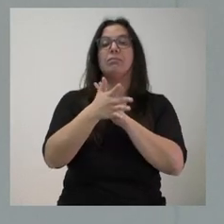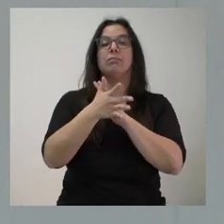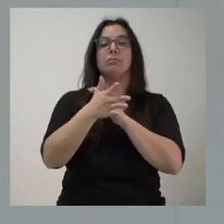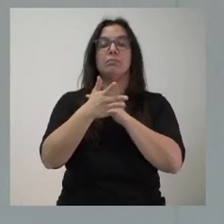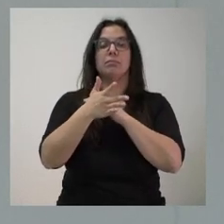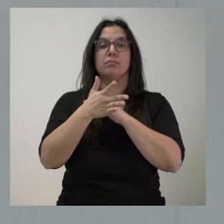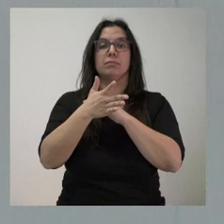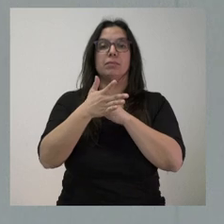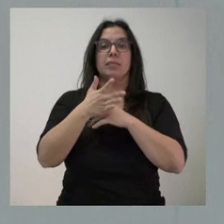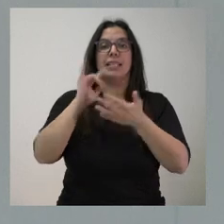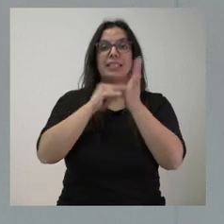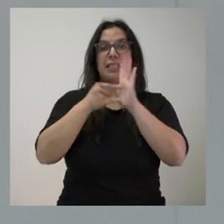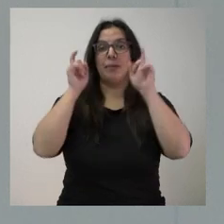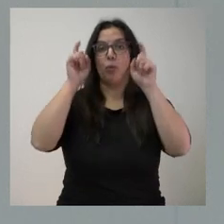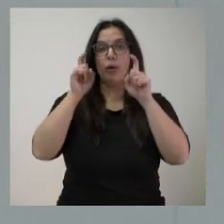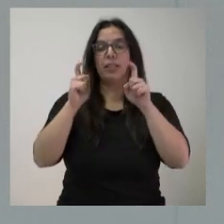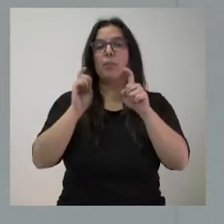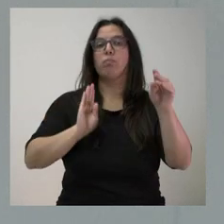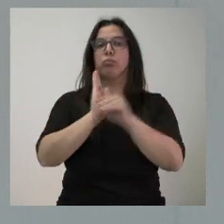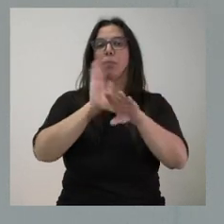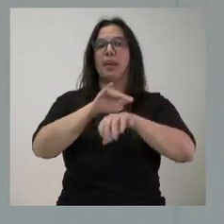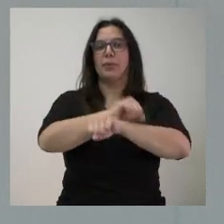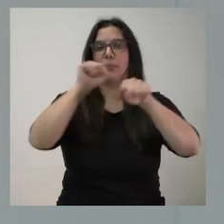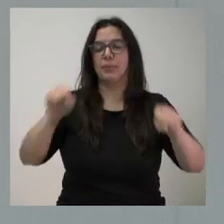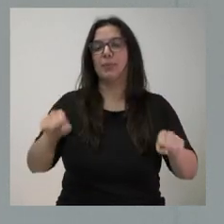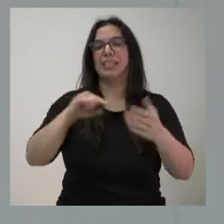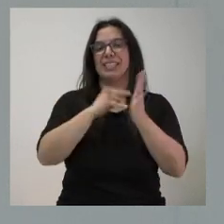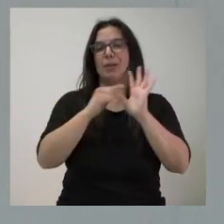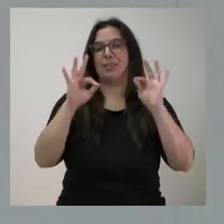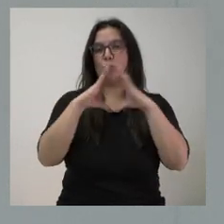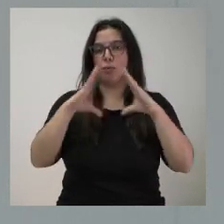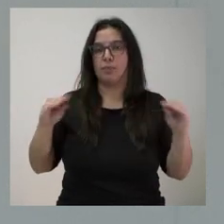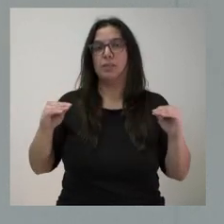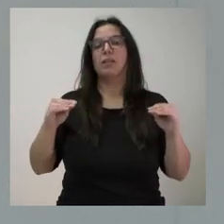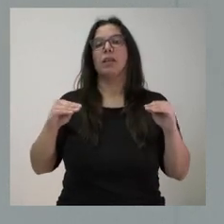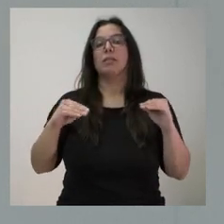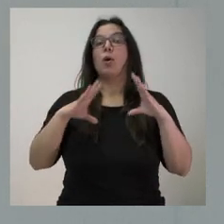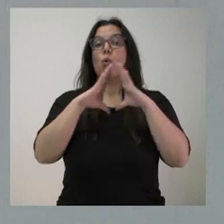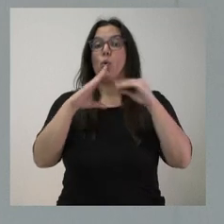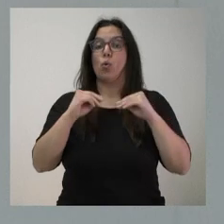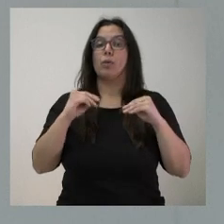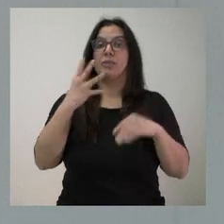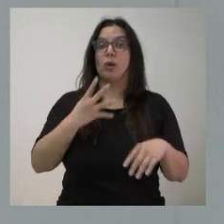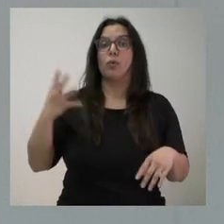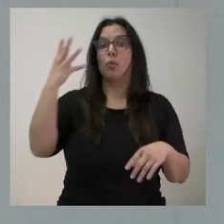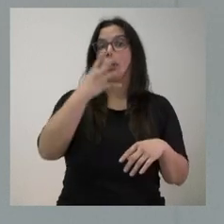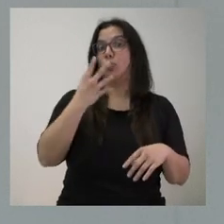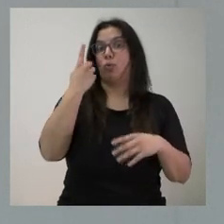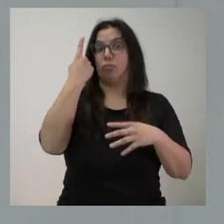reforzar nuestro sistema educativo, nuestro sistema universitario de unas universidades entre las cuales está la más